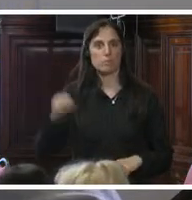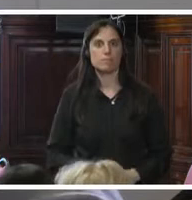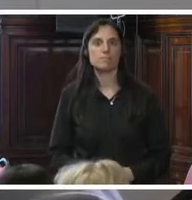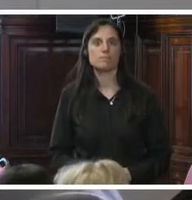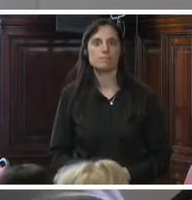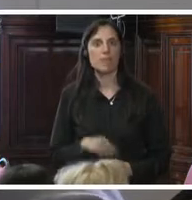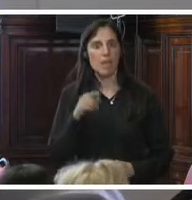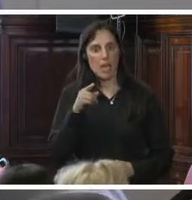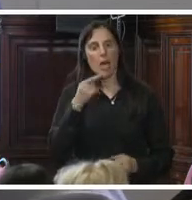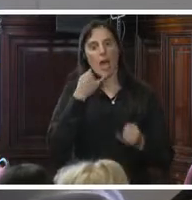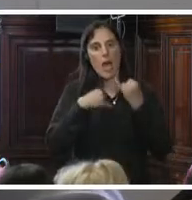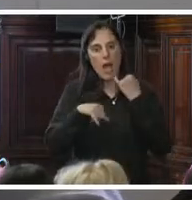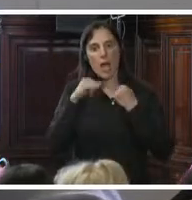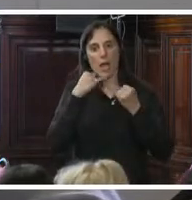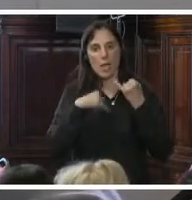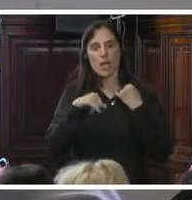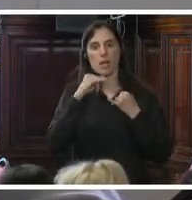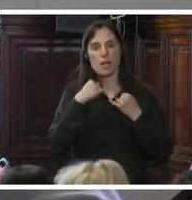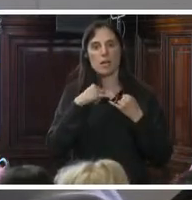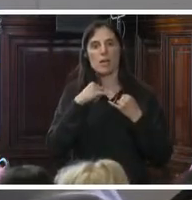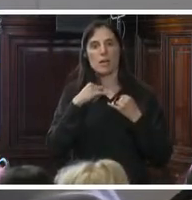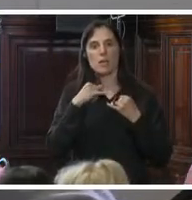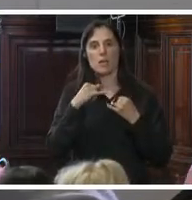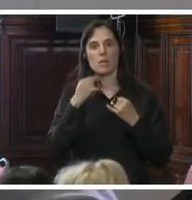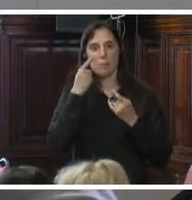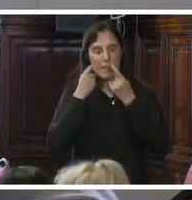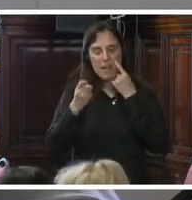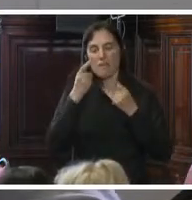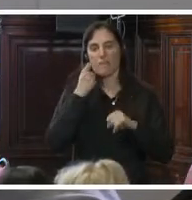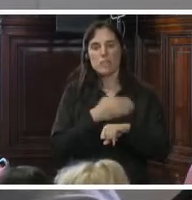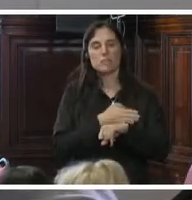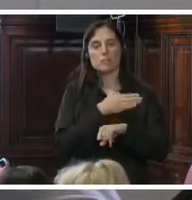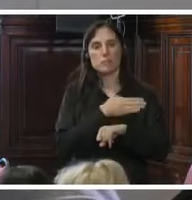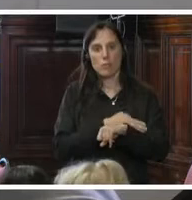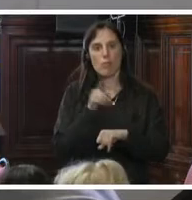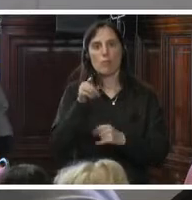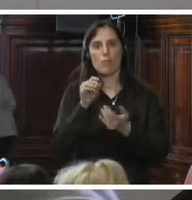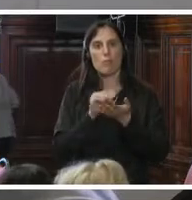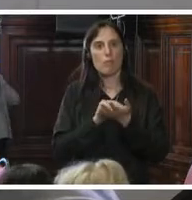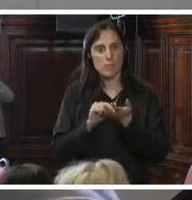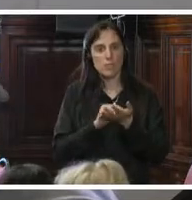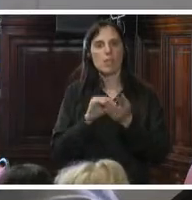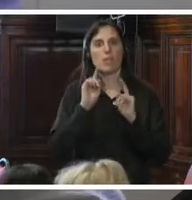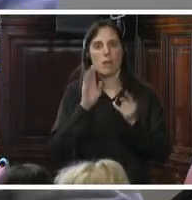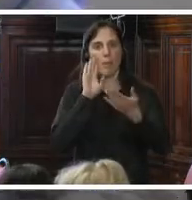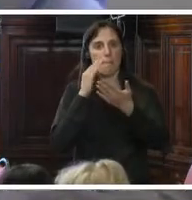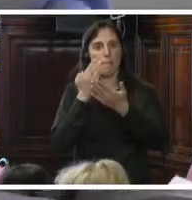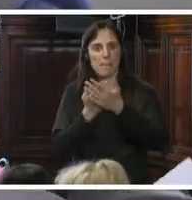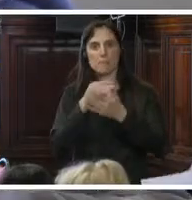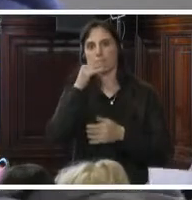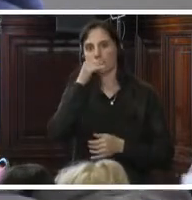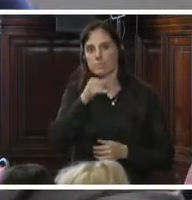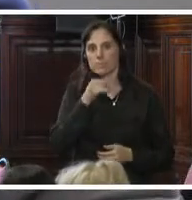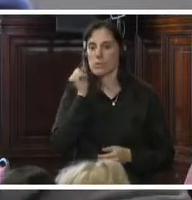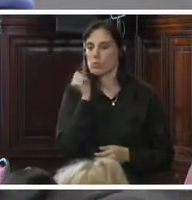Es la asesora en prevención de esa oficina y también nos va a hacer una presentación en nombre